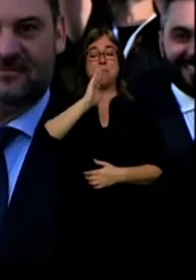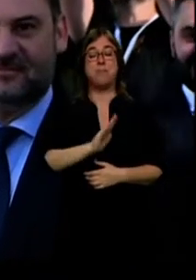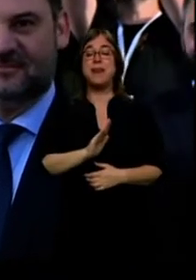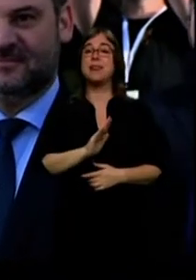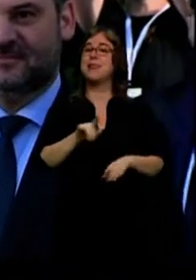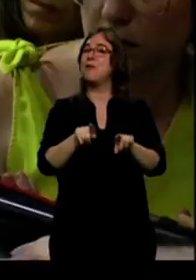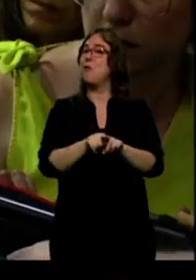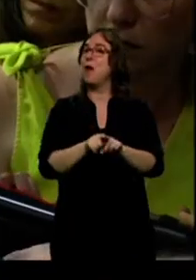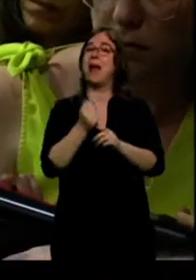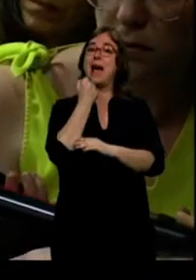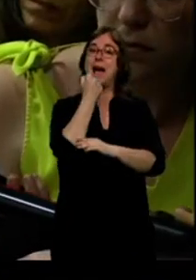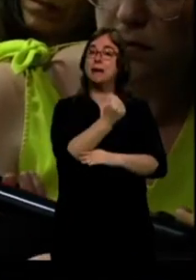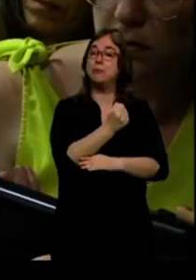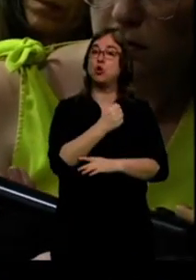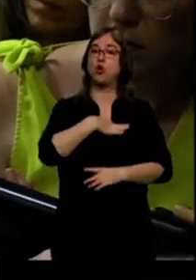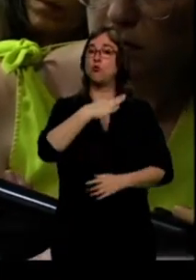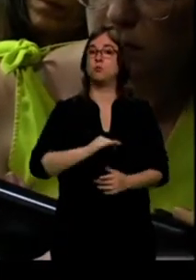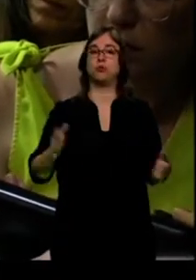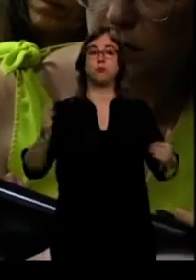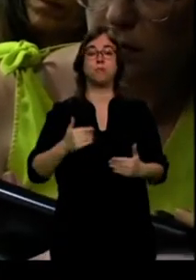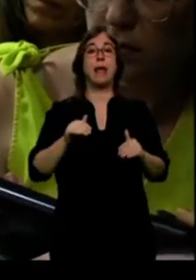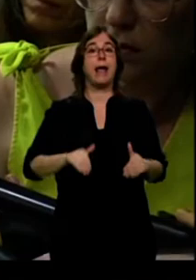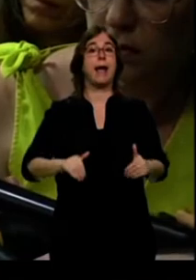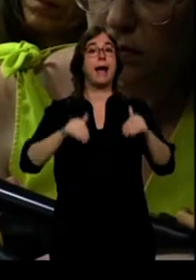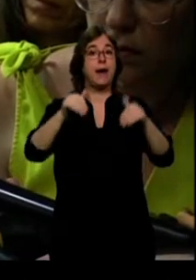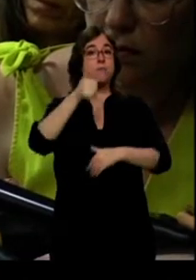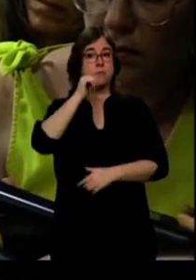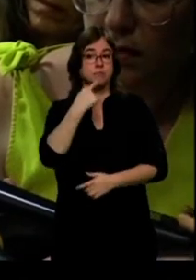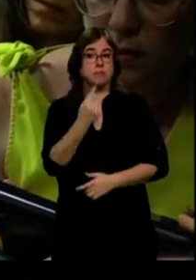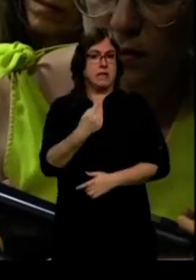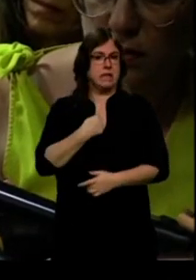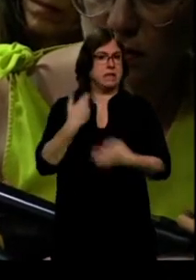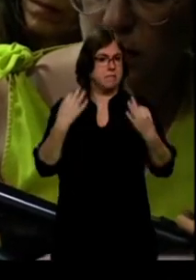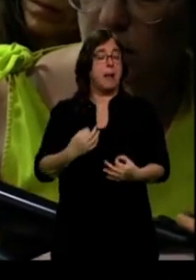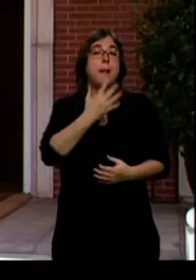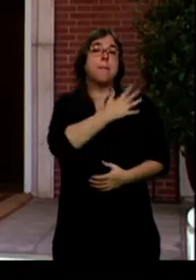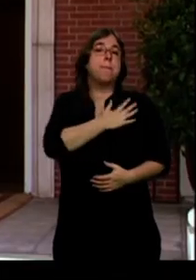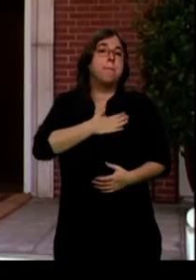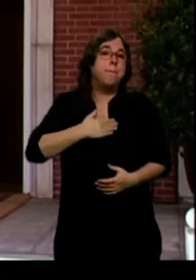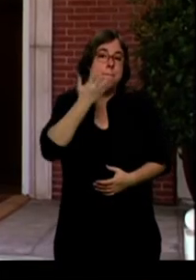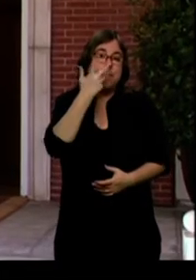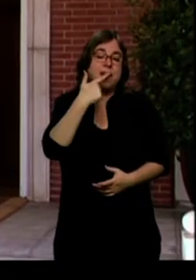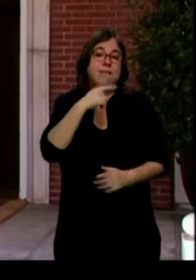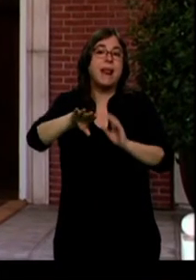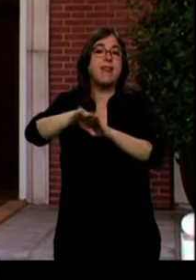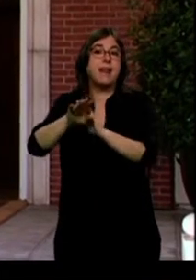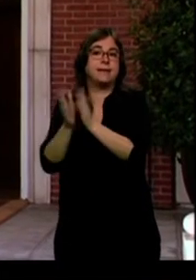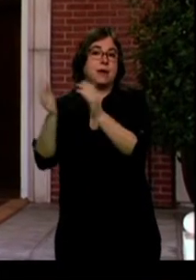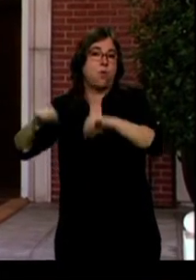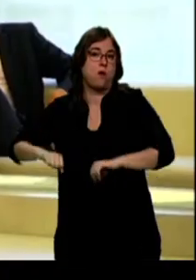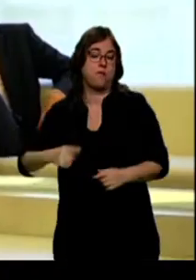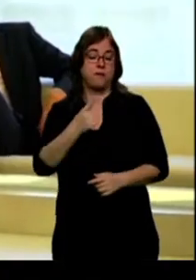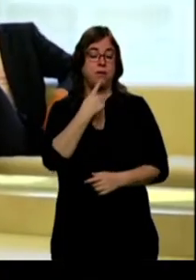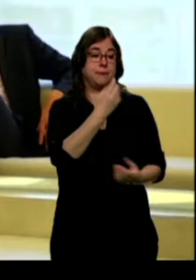con el apoyo de Podemos. El candidato a la presidencia nos ha comunicado que prefiere de momento buscar el apoyo de la derecha. Montero afirma que se lo trasladó